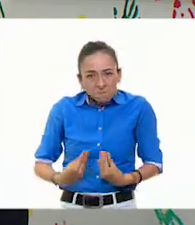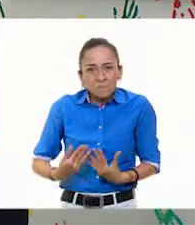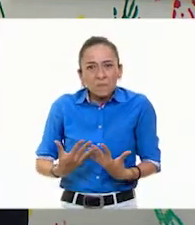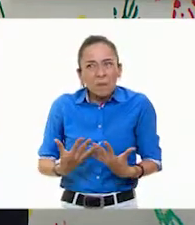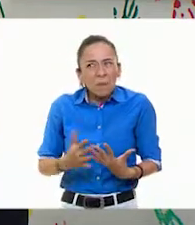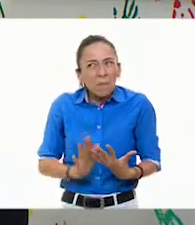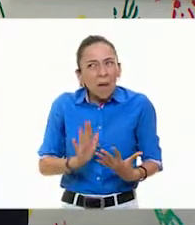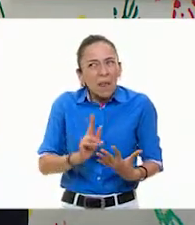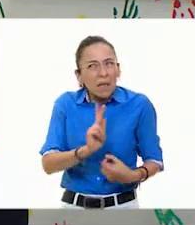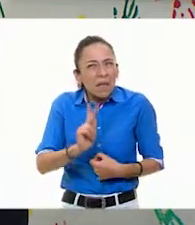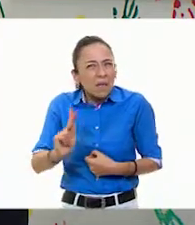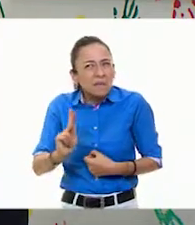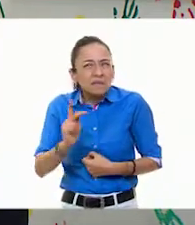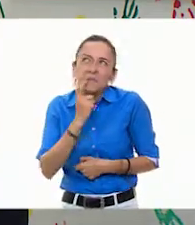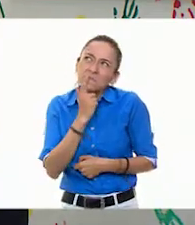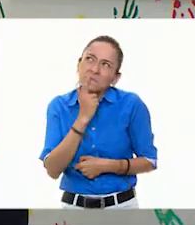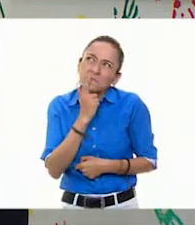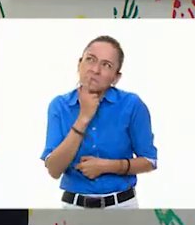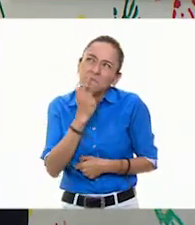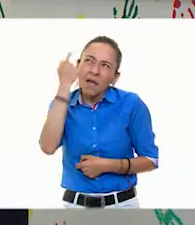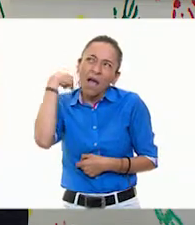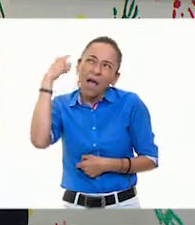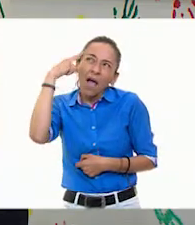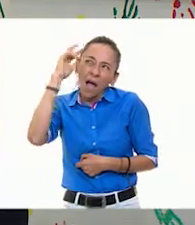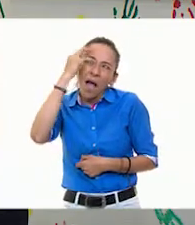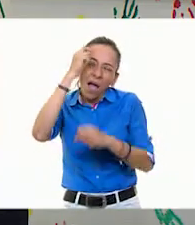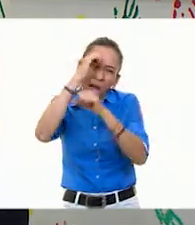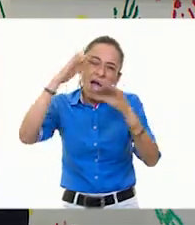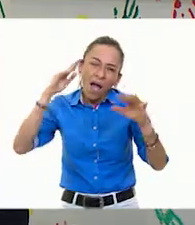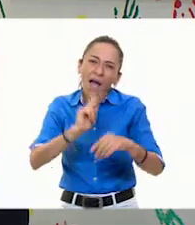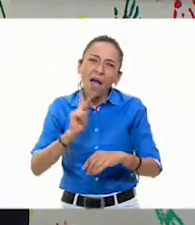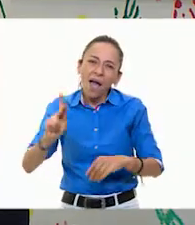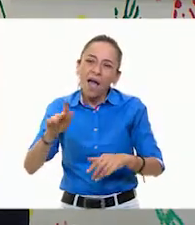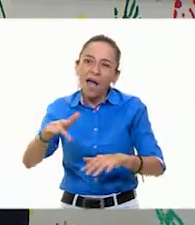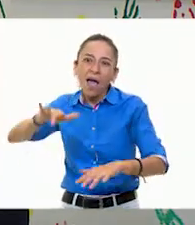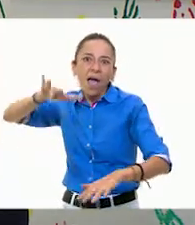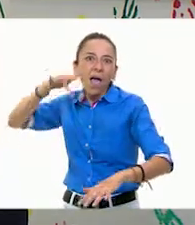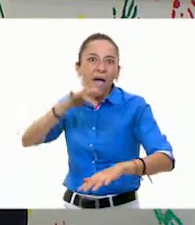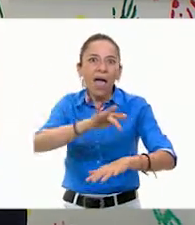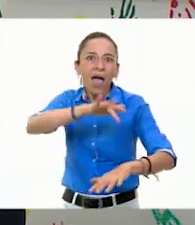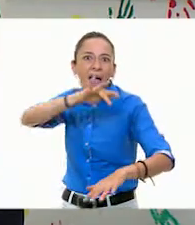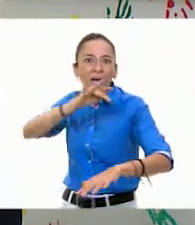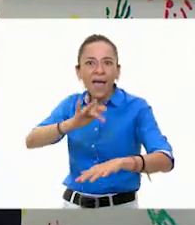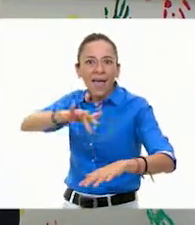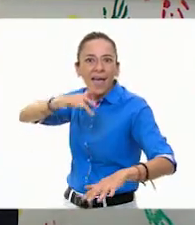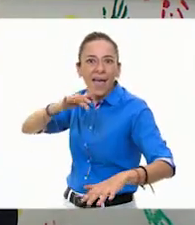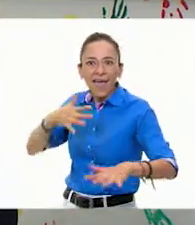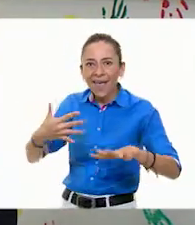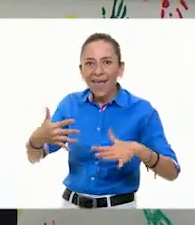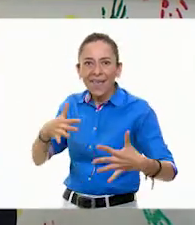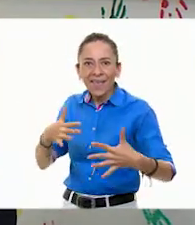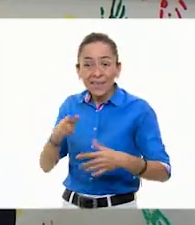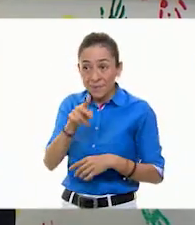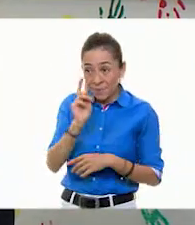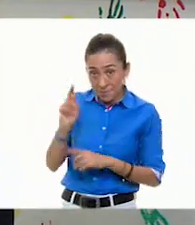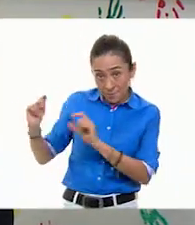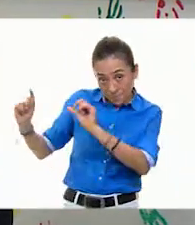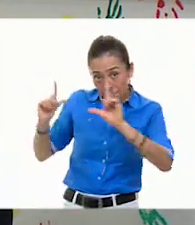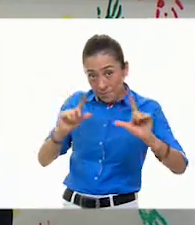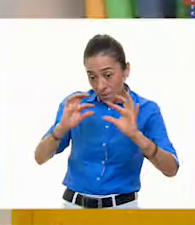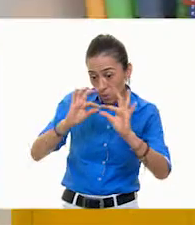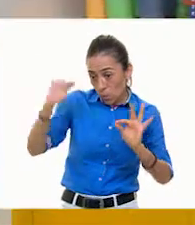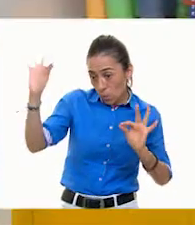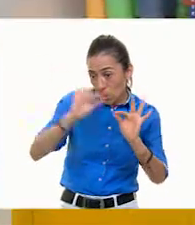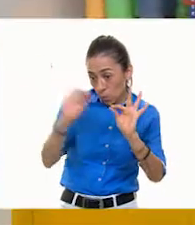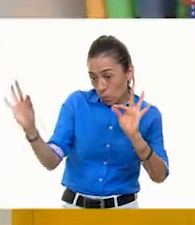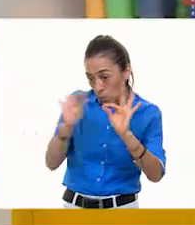Shakira. Aquí usted, maestro Alejandro, mostró un bellísimo cuadro hecho con hilo. Con hilo, exactamente.